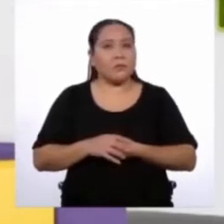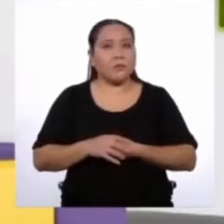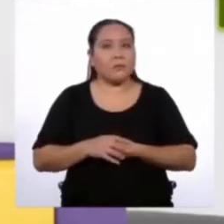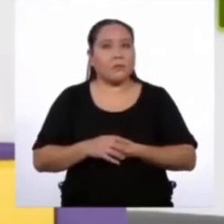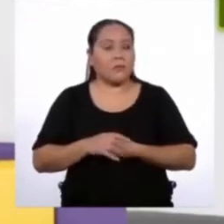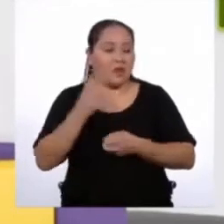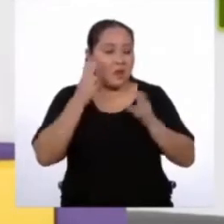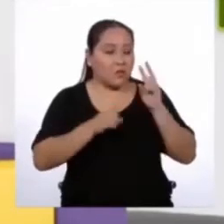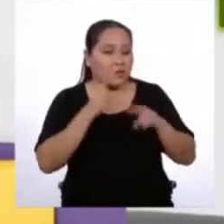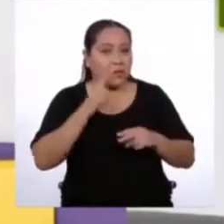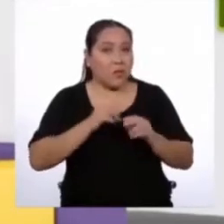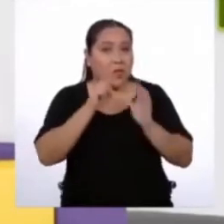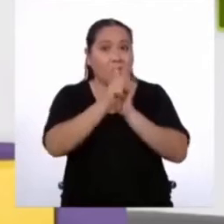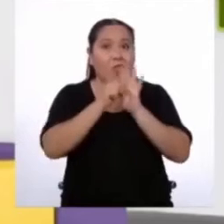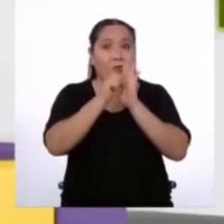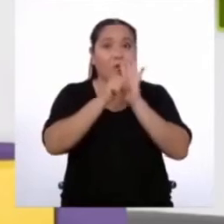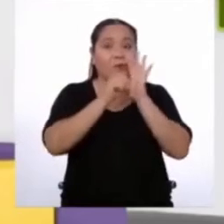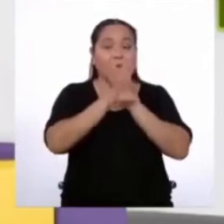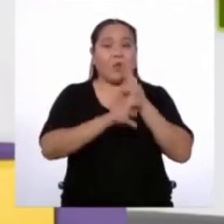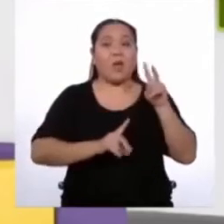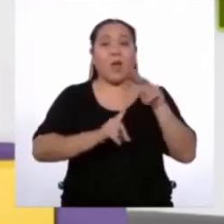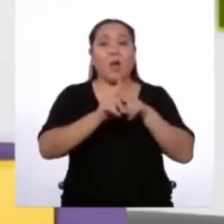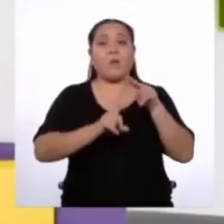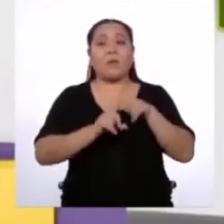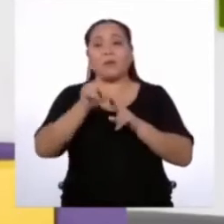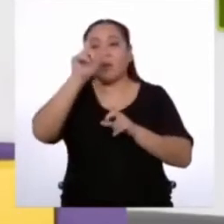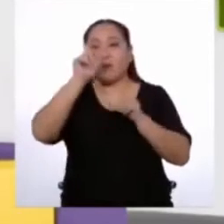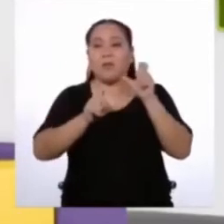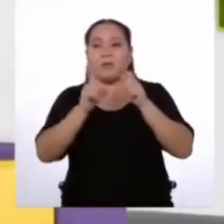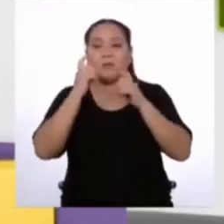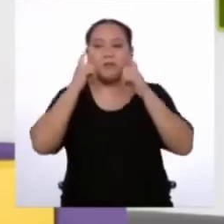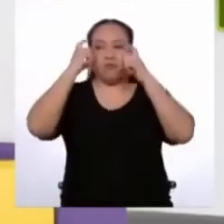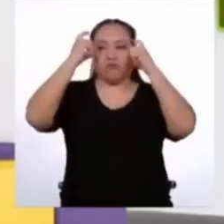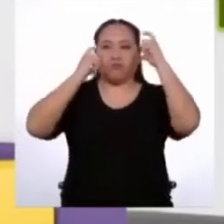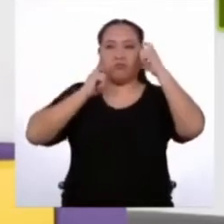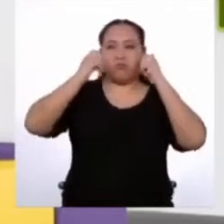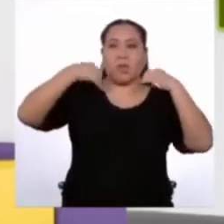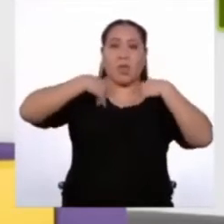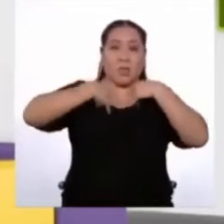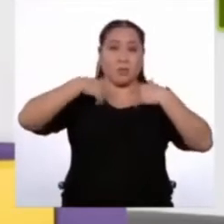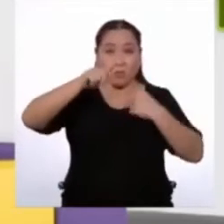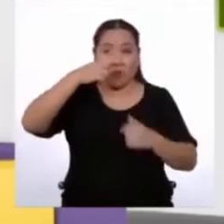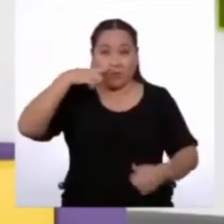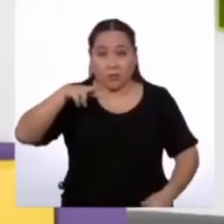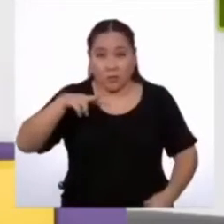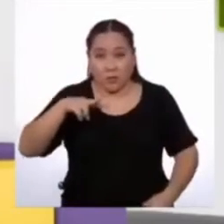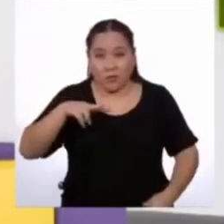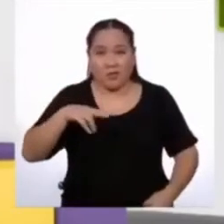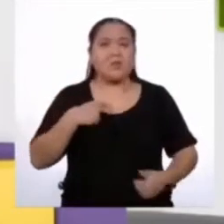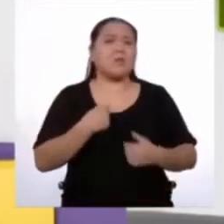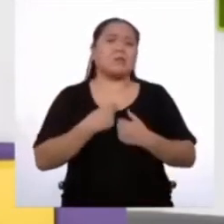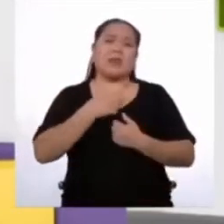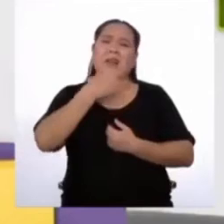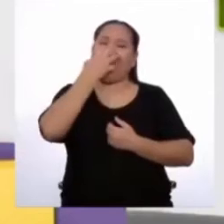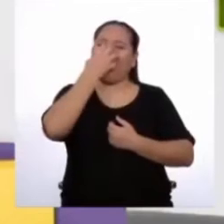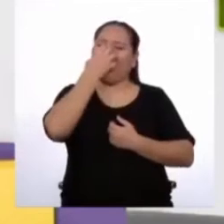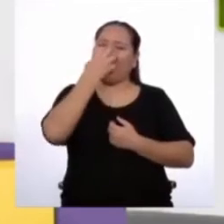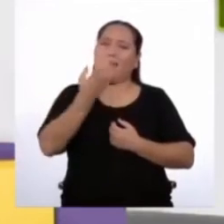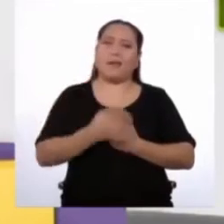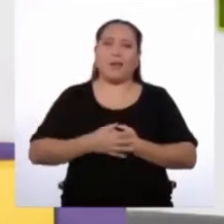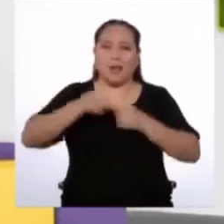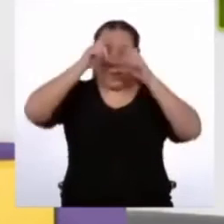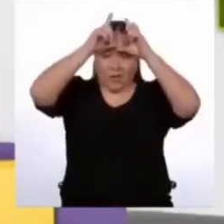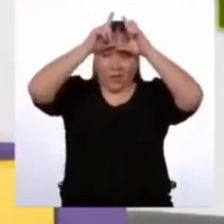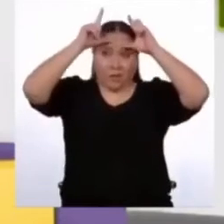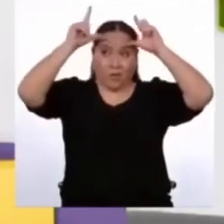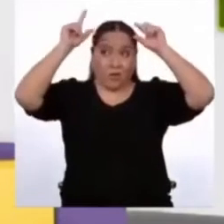Estoy viendo esos videos donde salen personas imitando la cara de algunos animales. ¿Los han visto? Son muy graciosos. En la frente de las